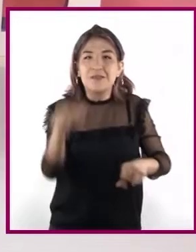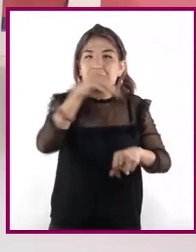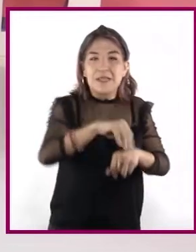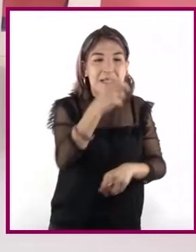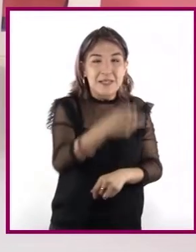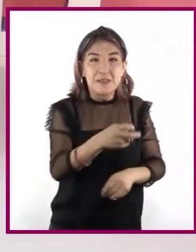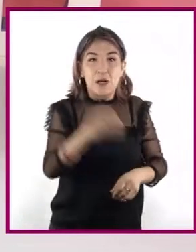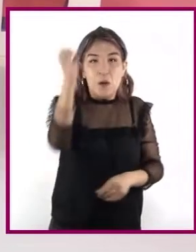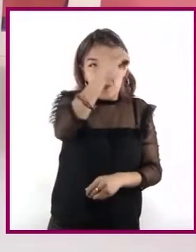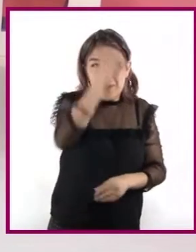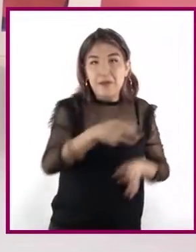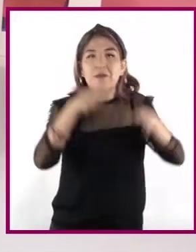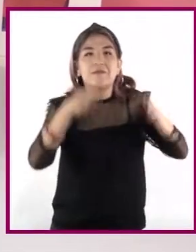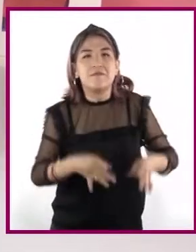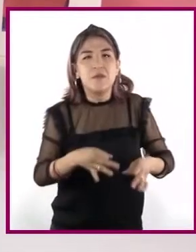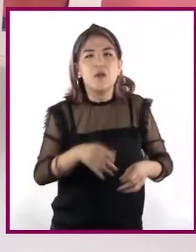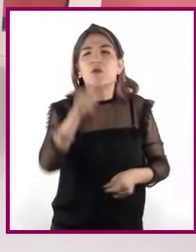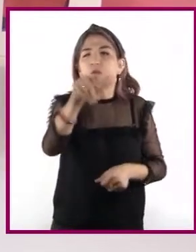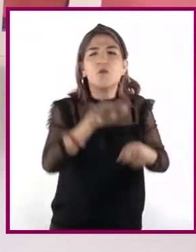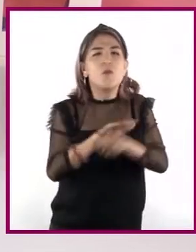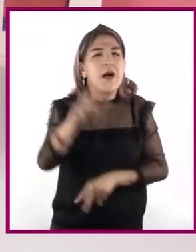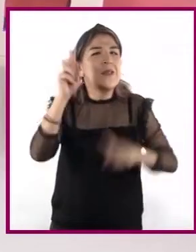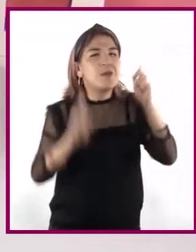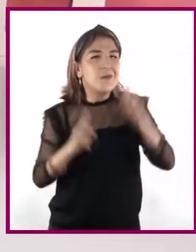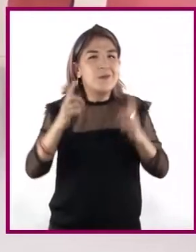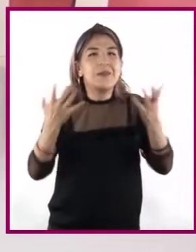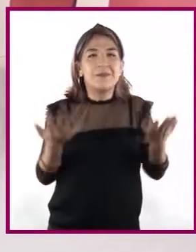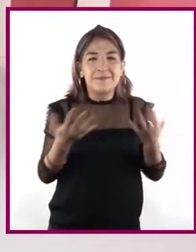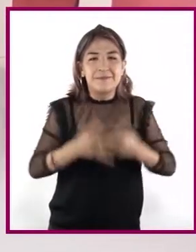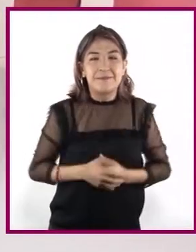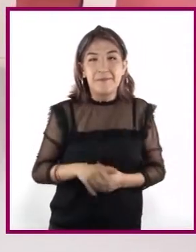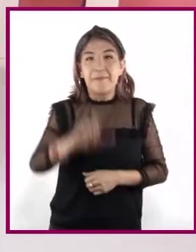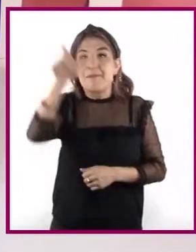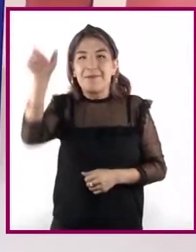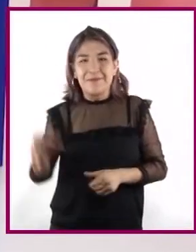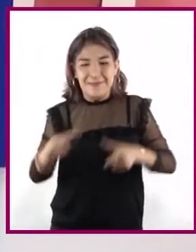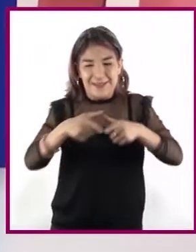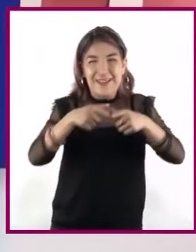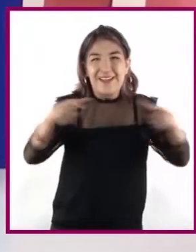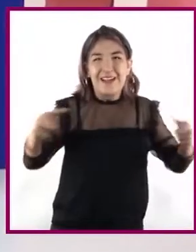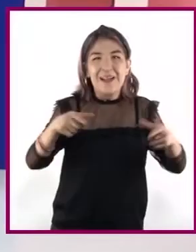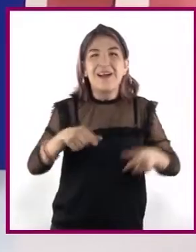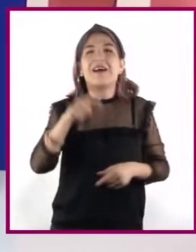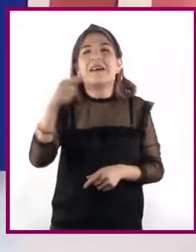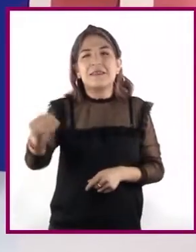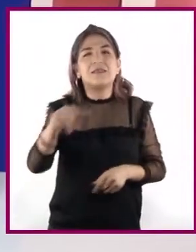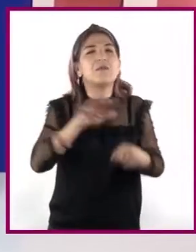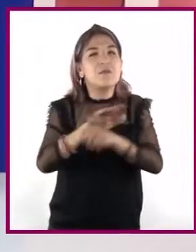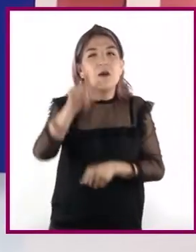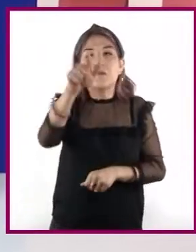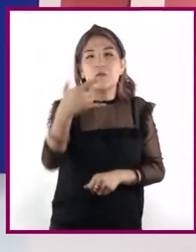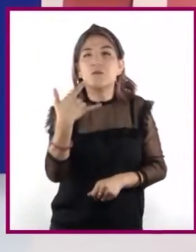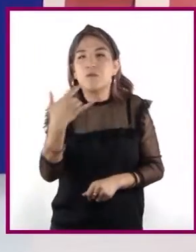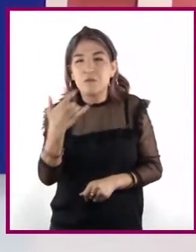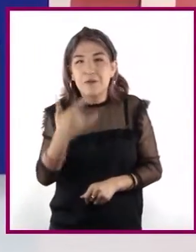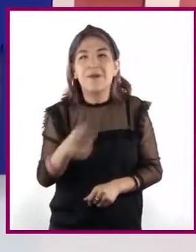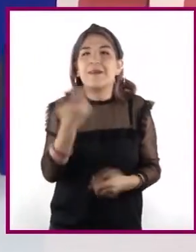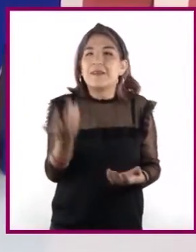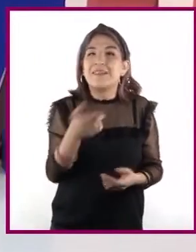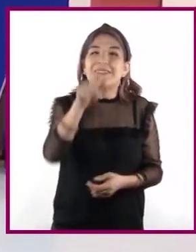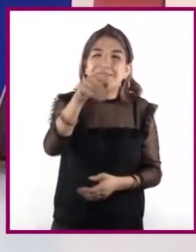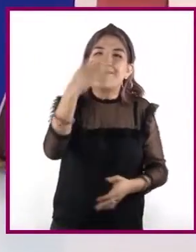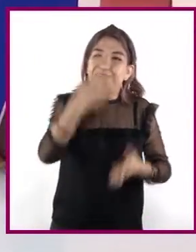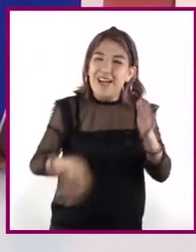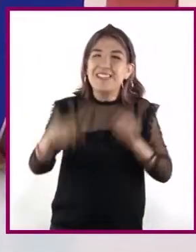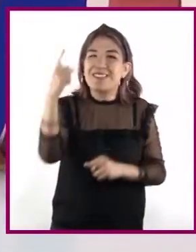datos y en opiniones, ¿cuáles son sus dudas? En la columna fichas de trabajo, ¿cuáles son sus logros y qué es lo que aún